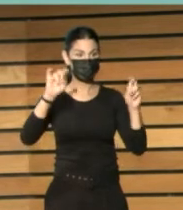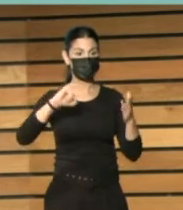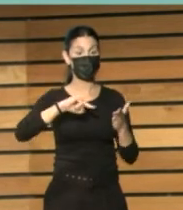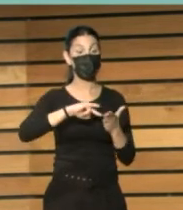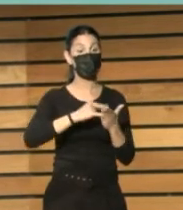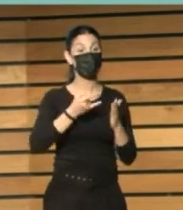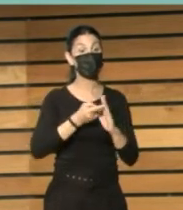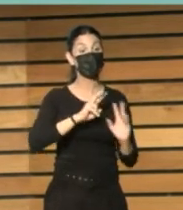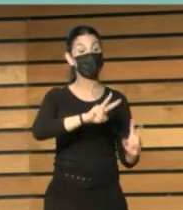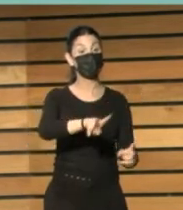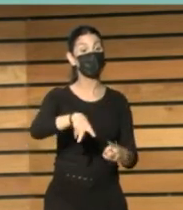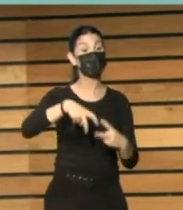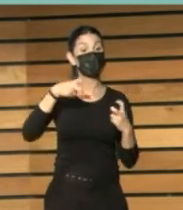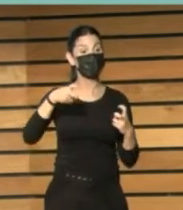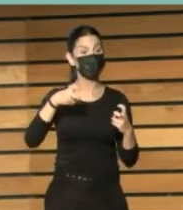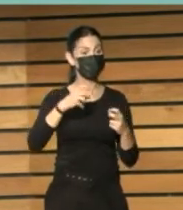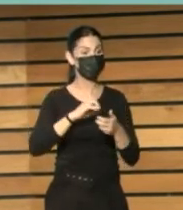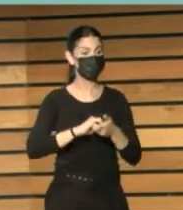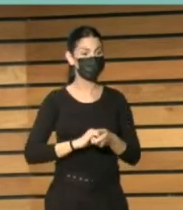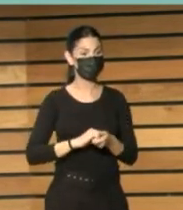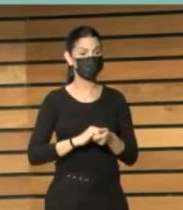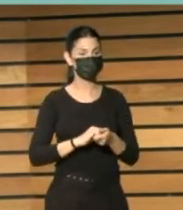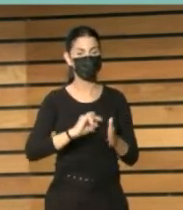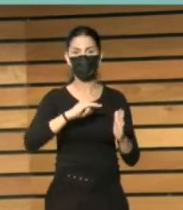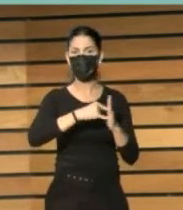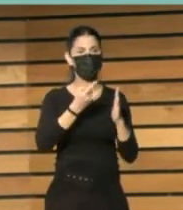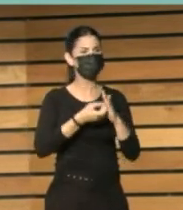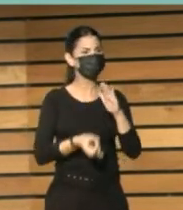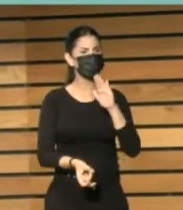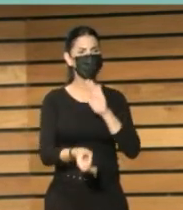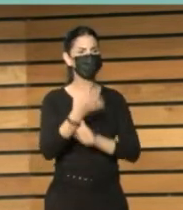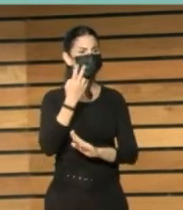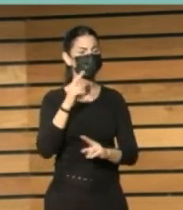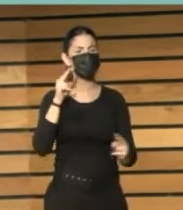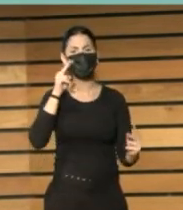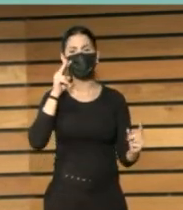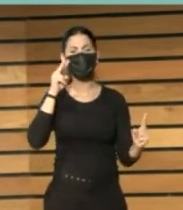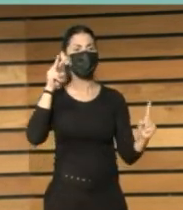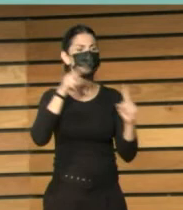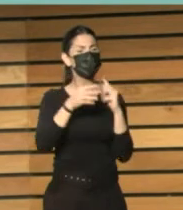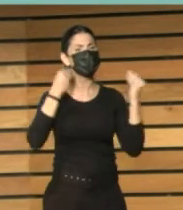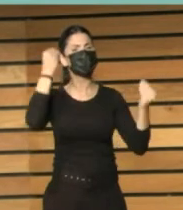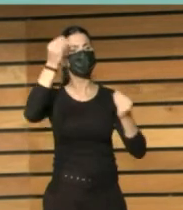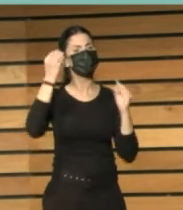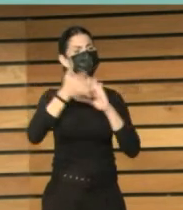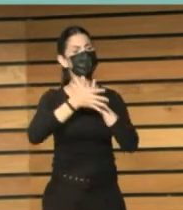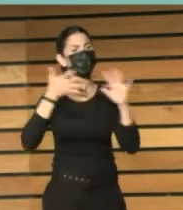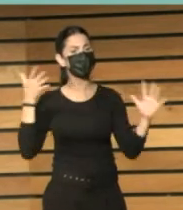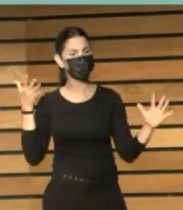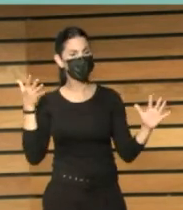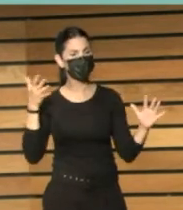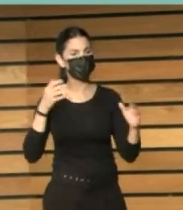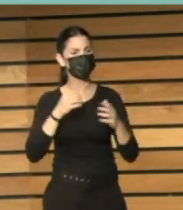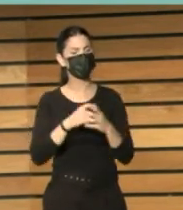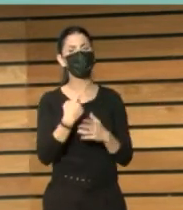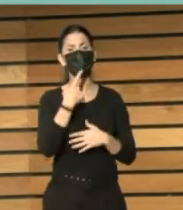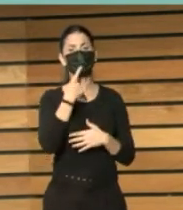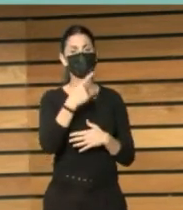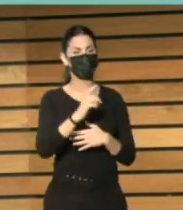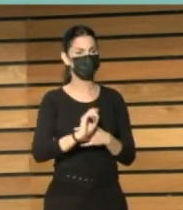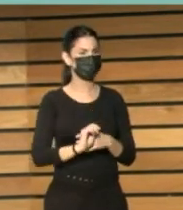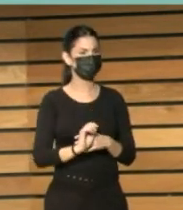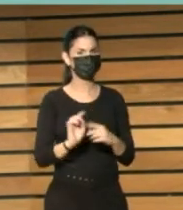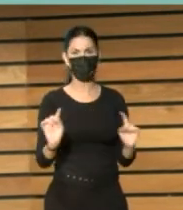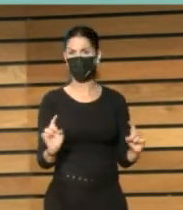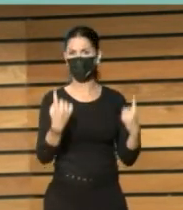recuperación y resiliencia, no. Esto es un método de creación que se llama mirada reflexiva y rápida. Y os diría que no es la primera